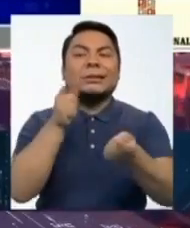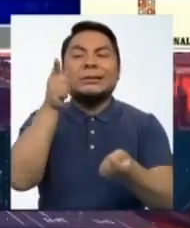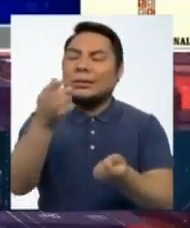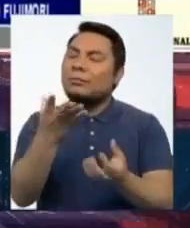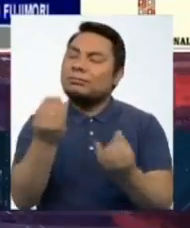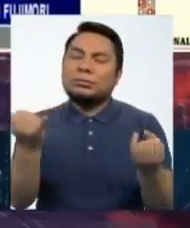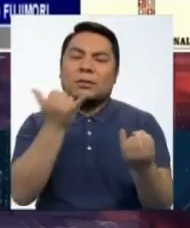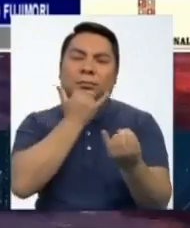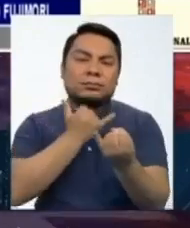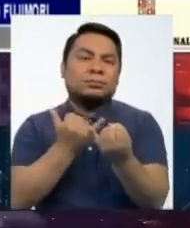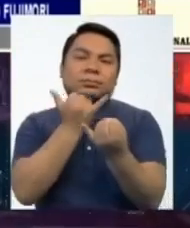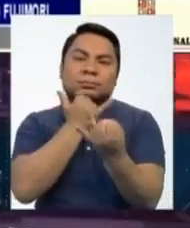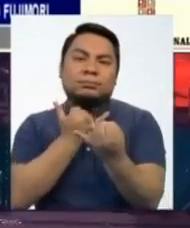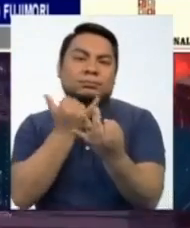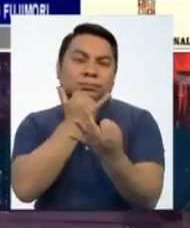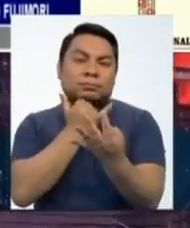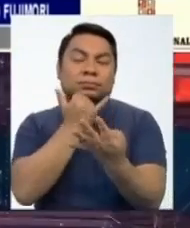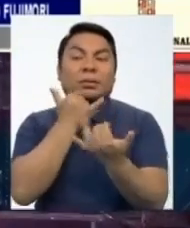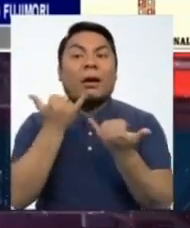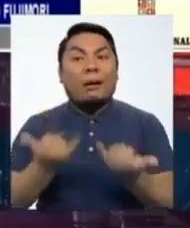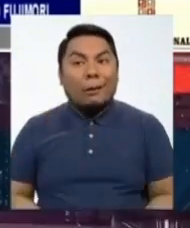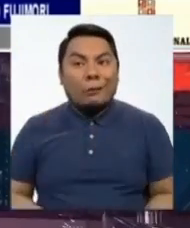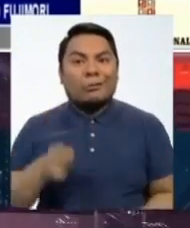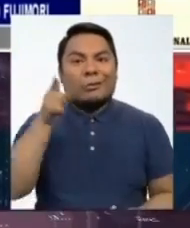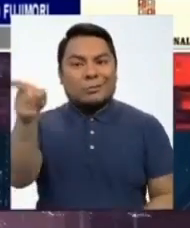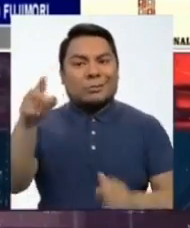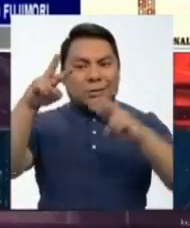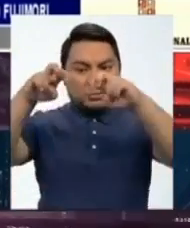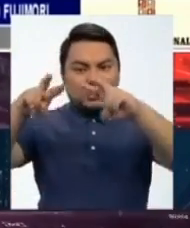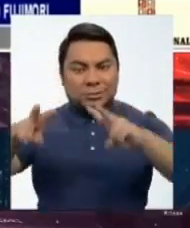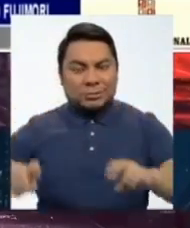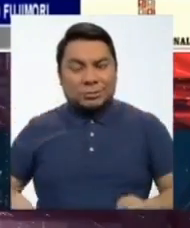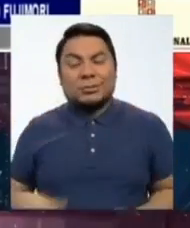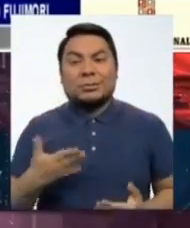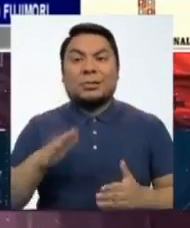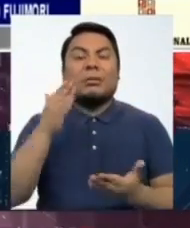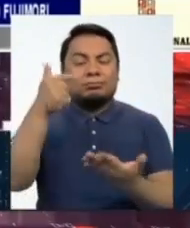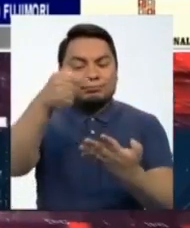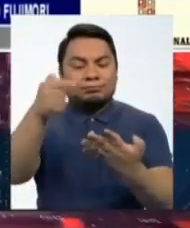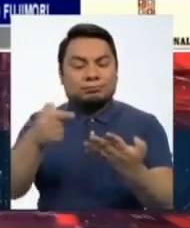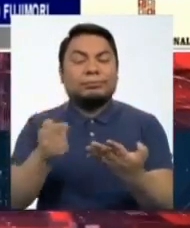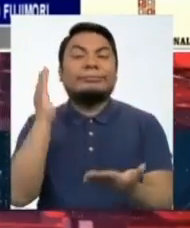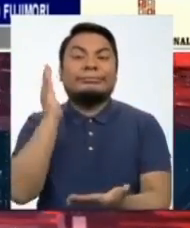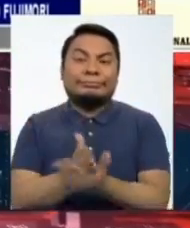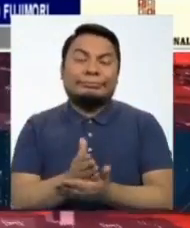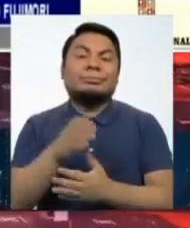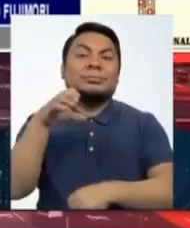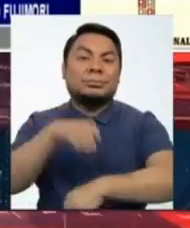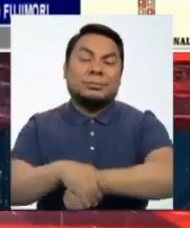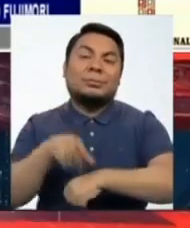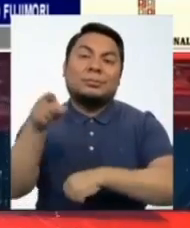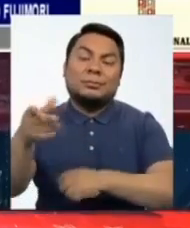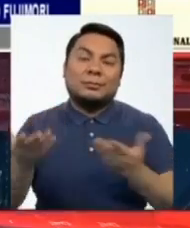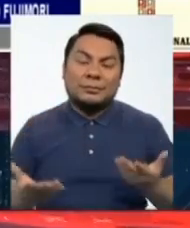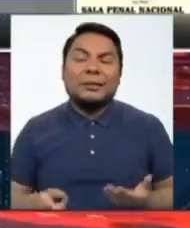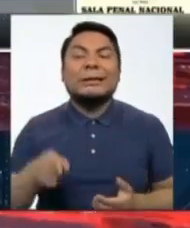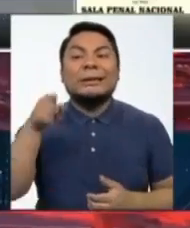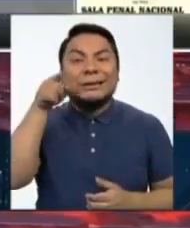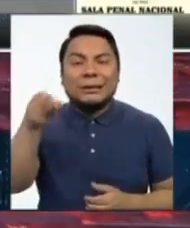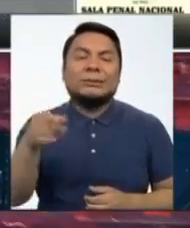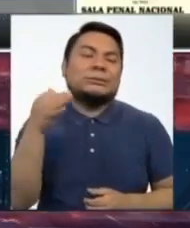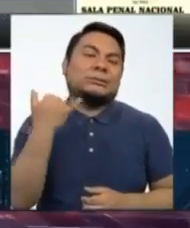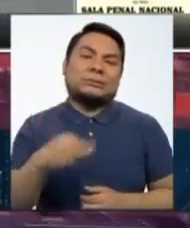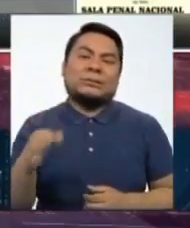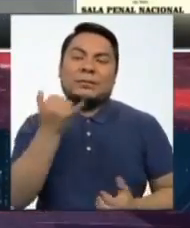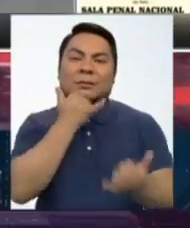serie de errores que ahora son materia de investigación para determinar si efectivamente son delitos o no. Y eso es precisamente la confrontación, la que